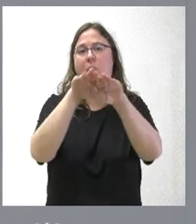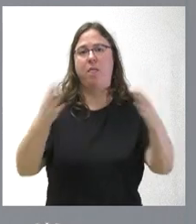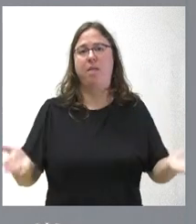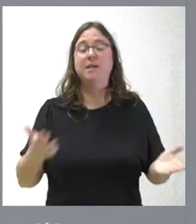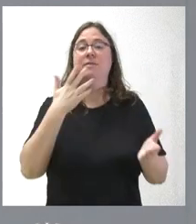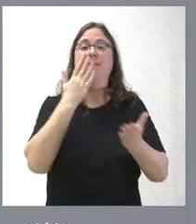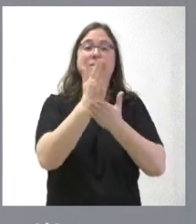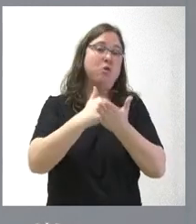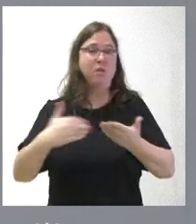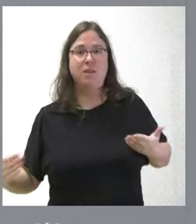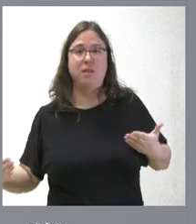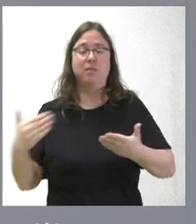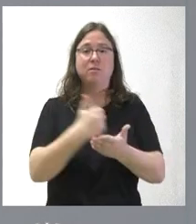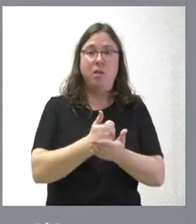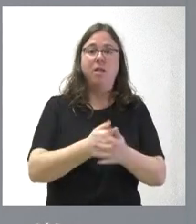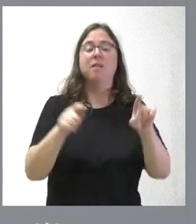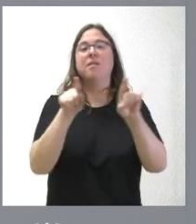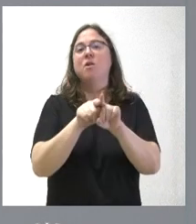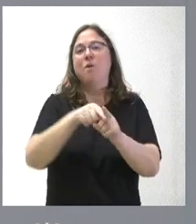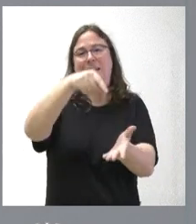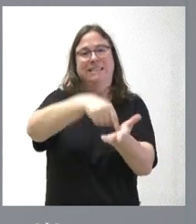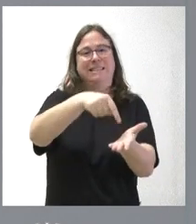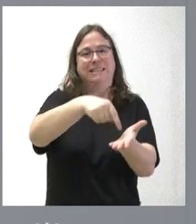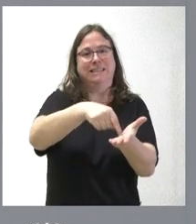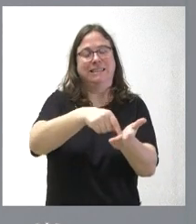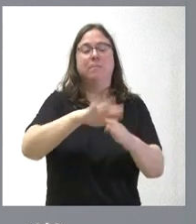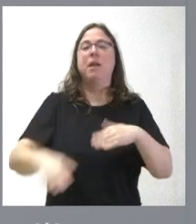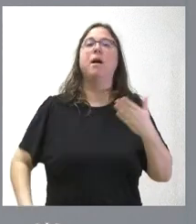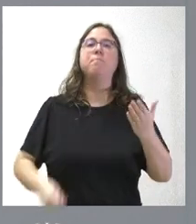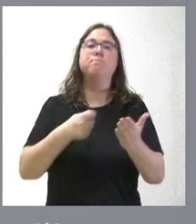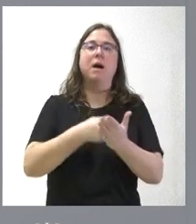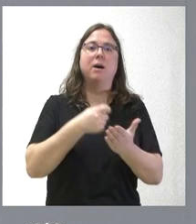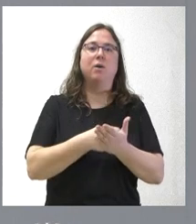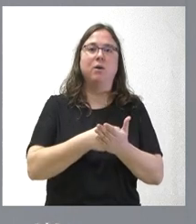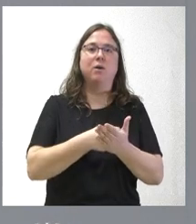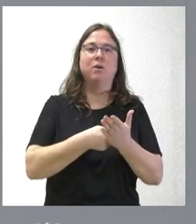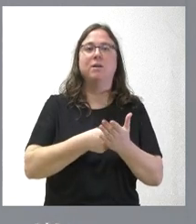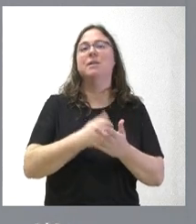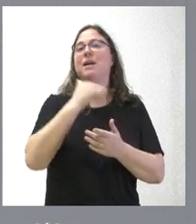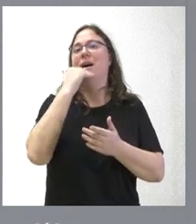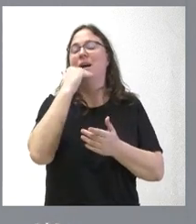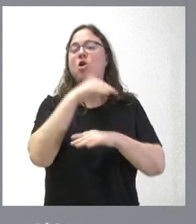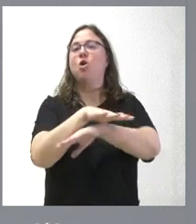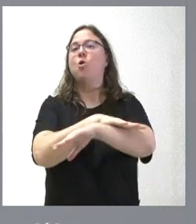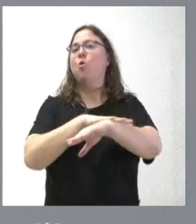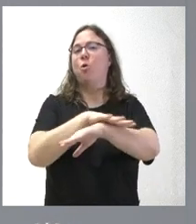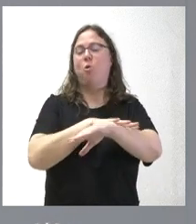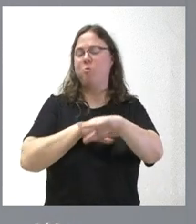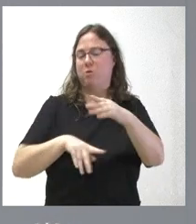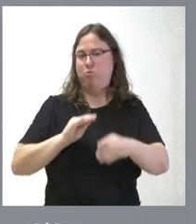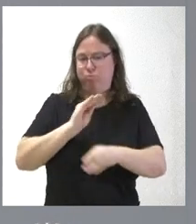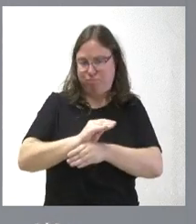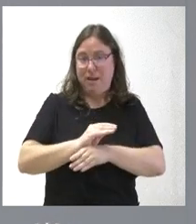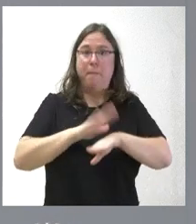comunidades autónomas se plantea algún nivel de exigencia de pago pues sería algo que el Gobierno tendría que plantear pero sería para todas,